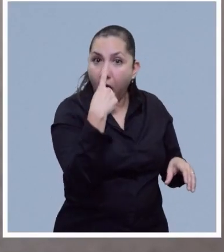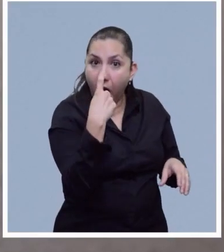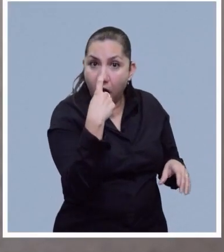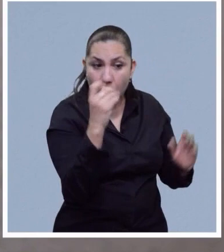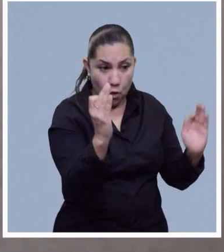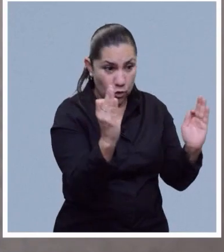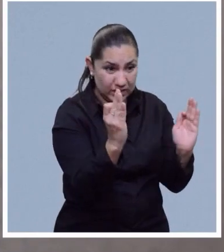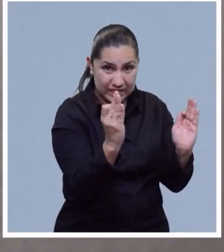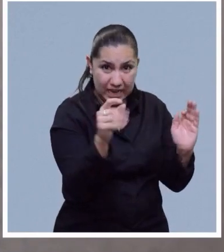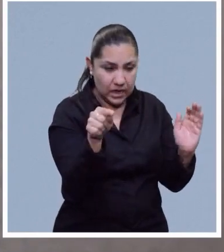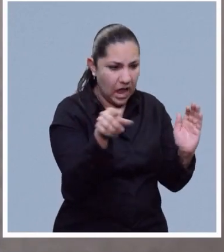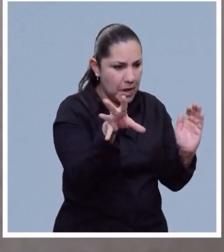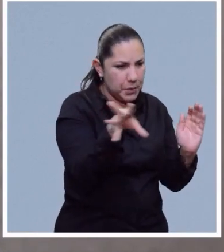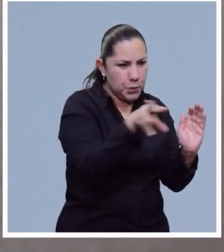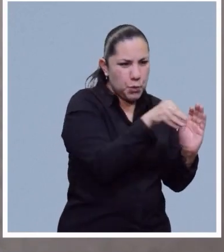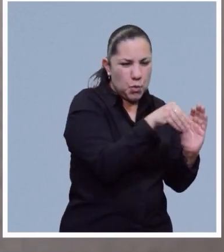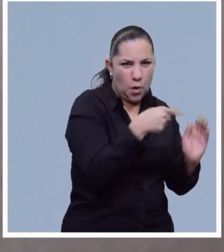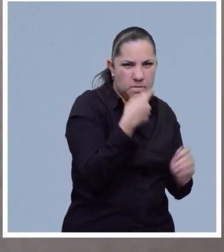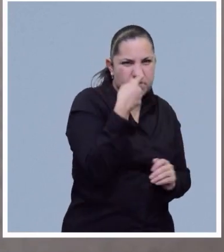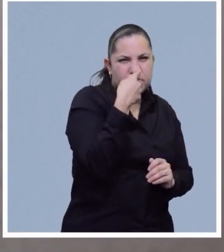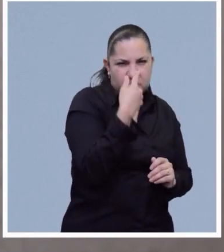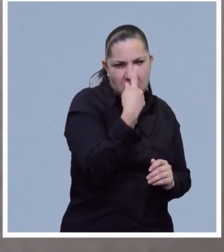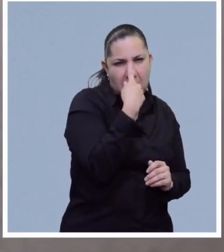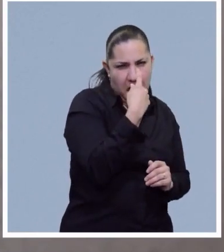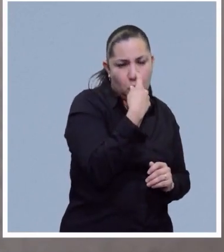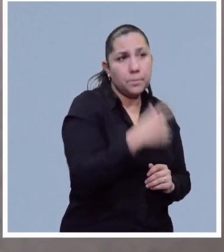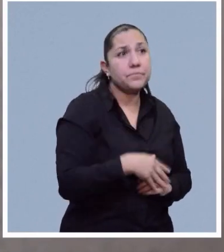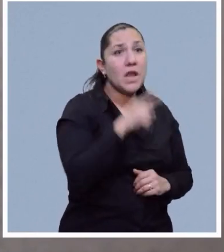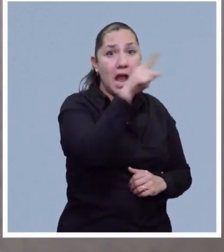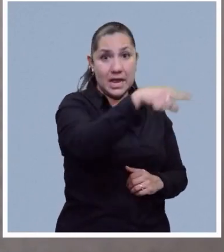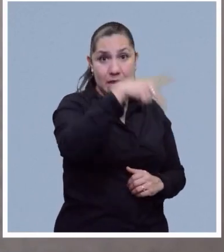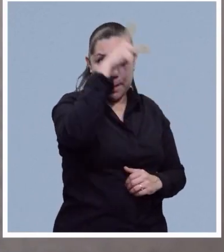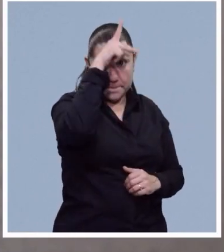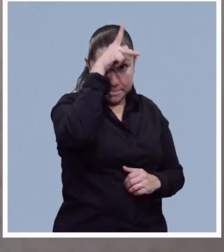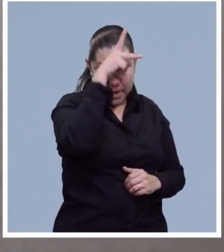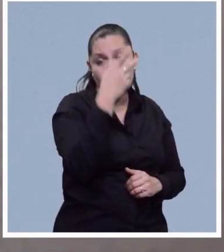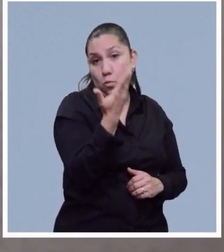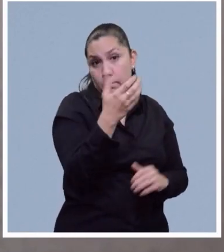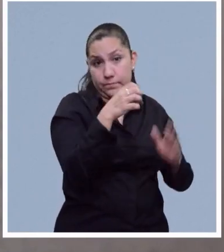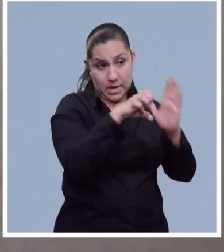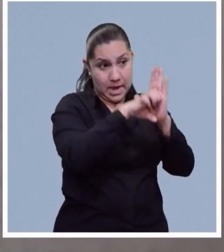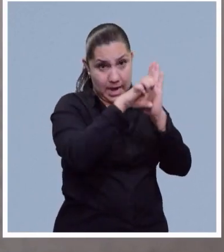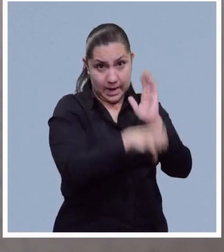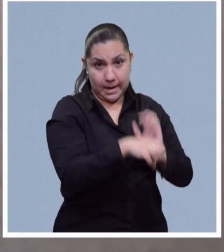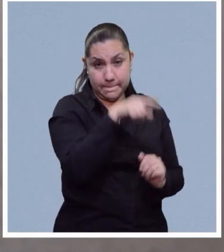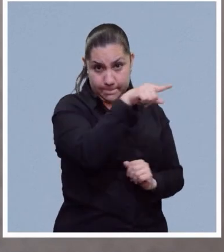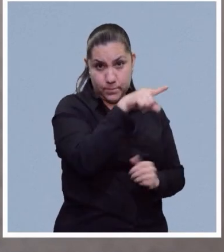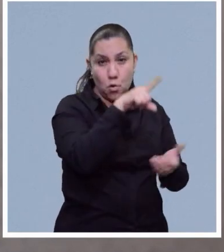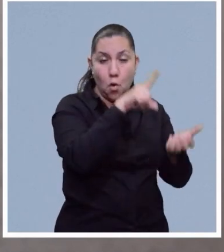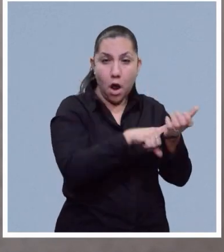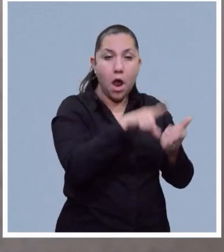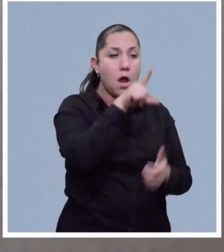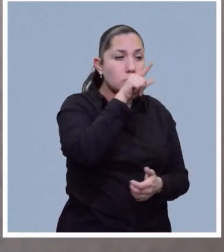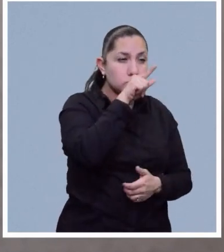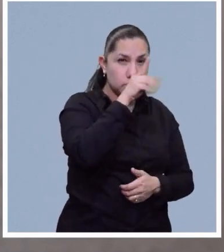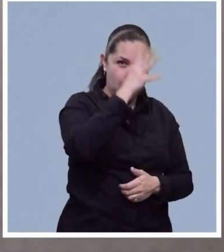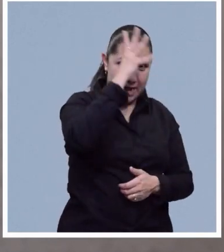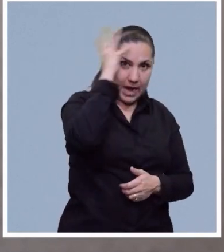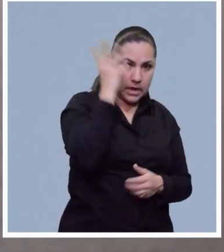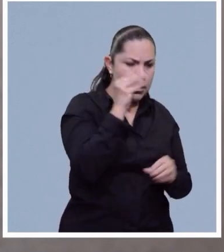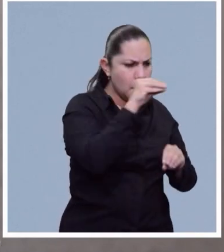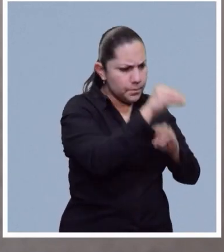Hay algunas partes del mundo en Perú, usan mucho como fuente de proteína para las gallinas la anchoveta peruana.